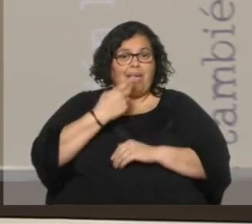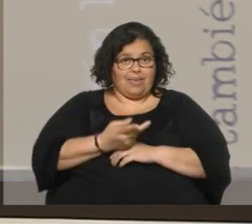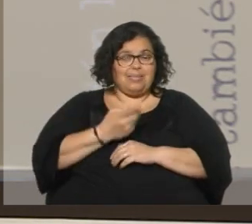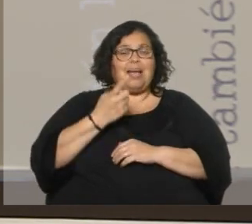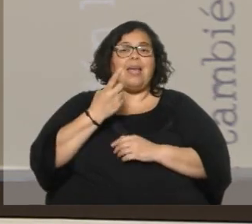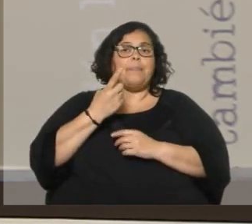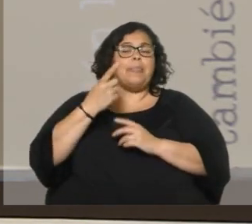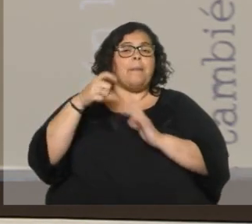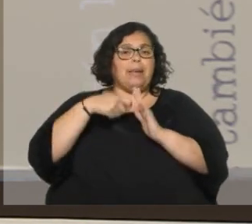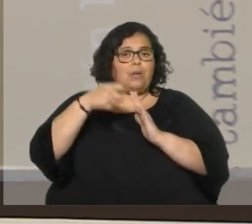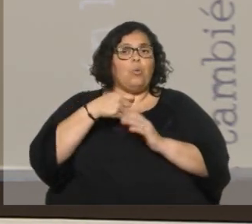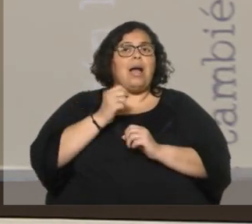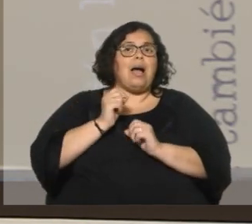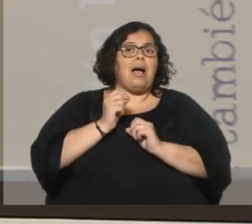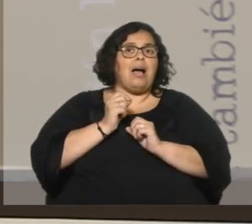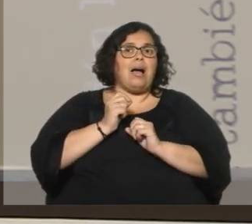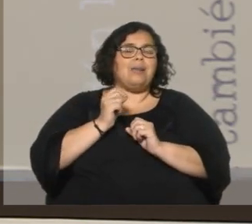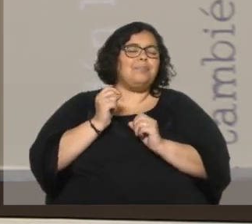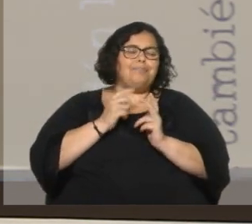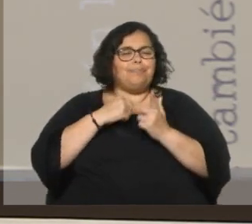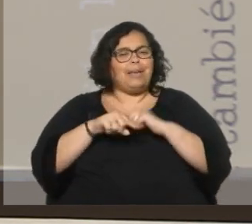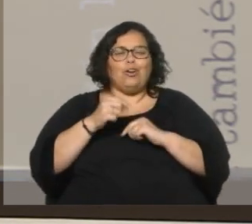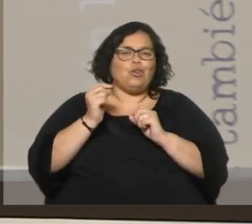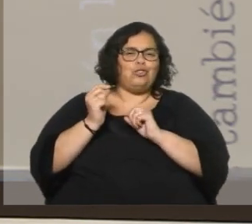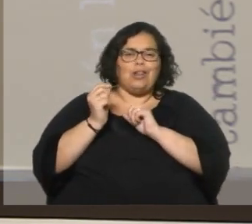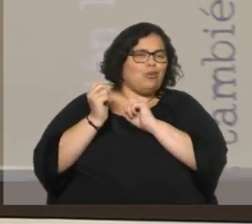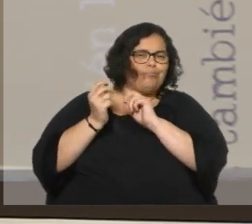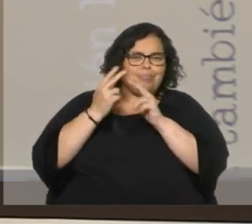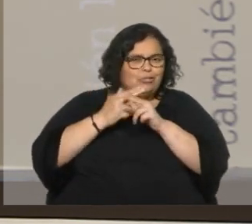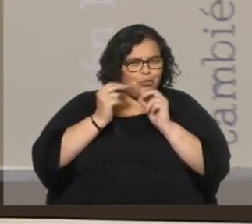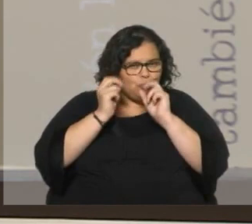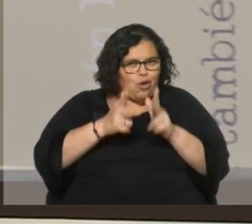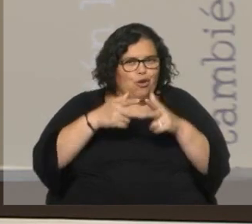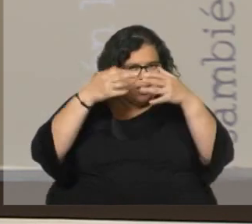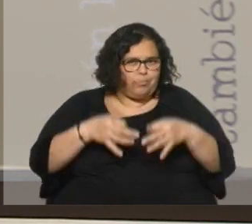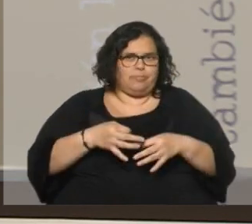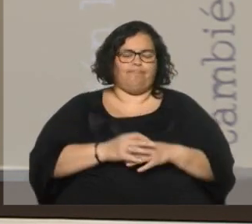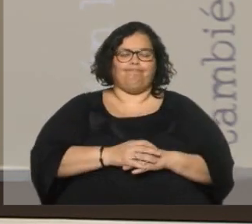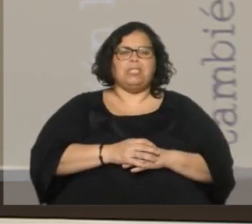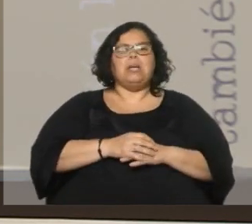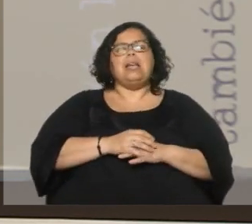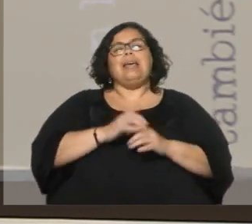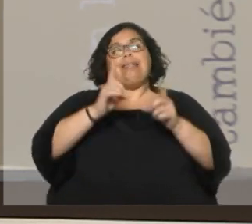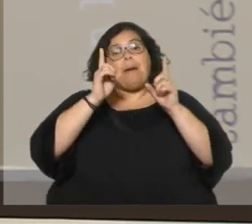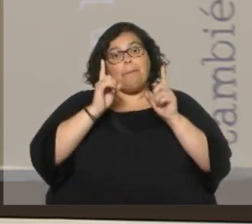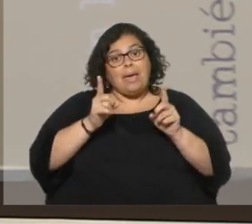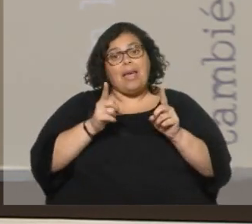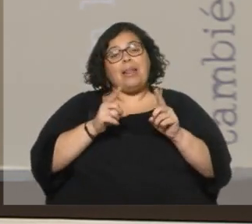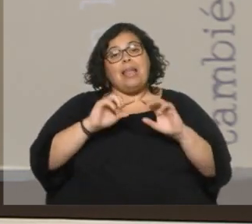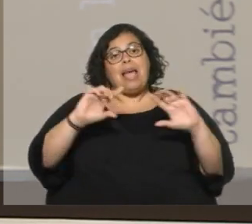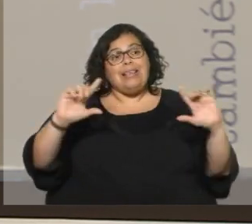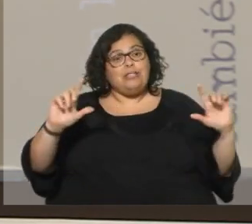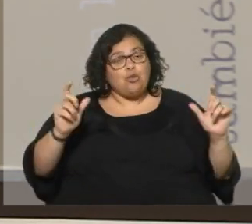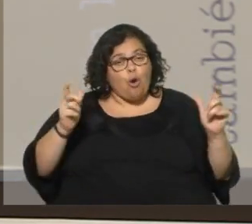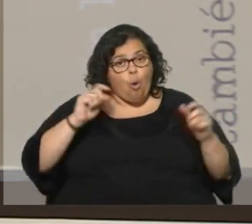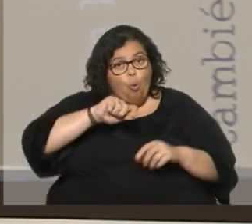poco. Está totalmente subestimado, me parece. Llegó adelante los juicios a